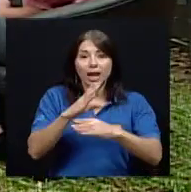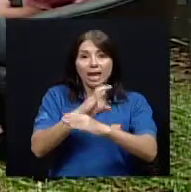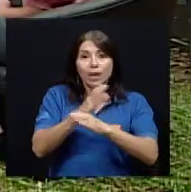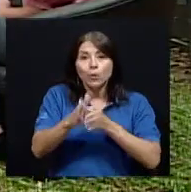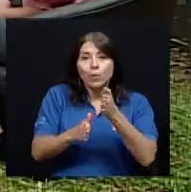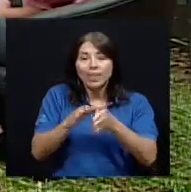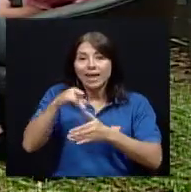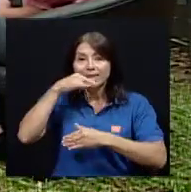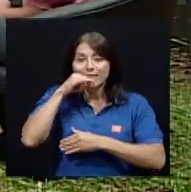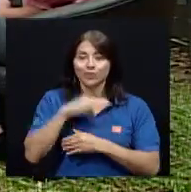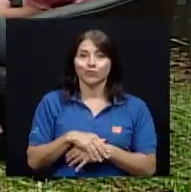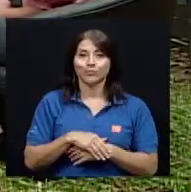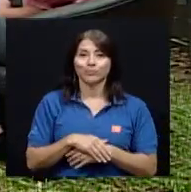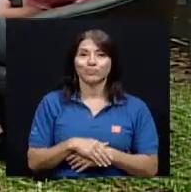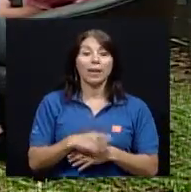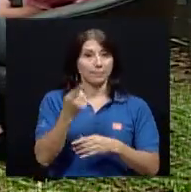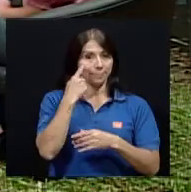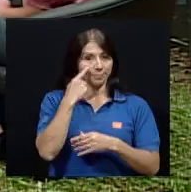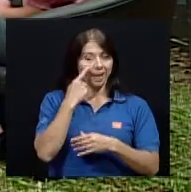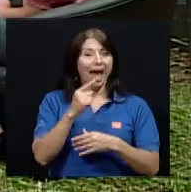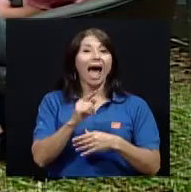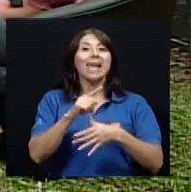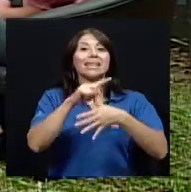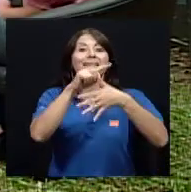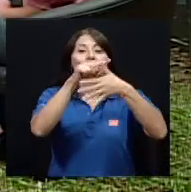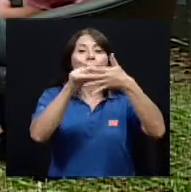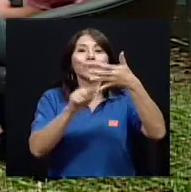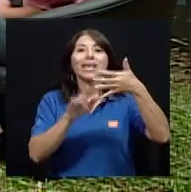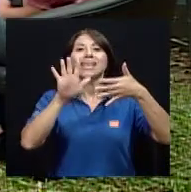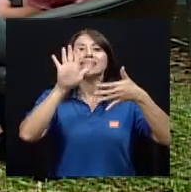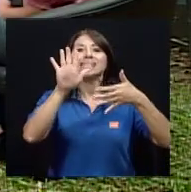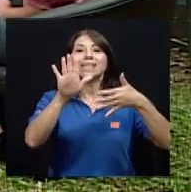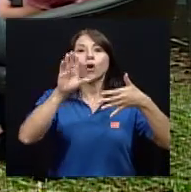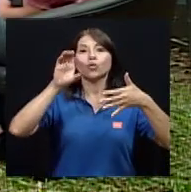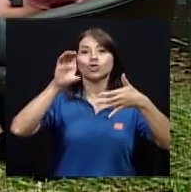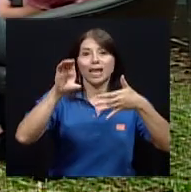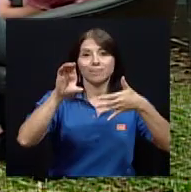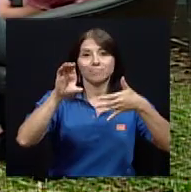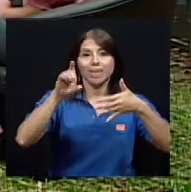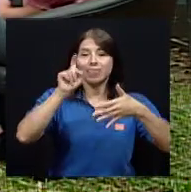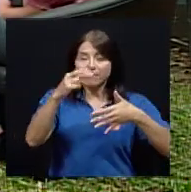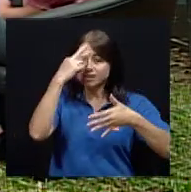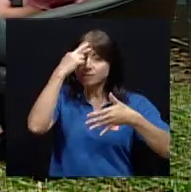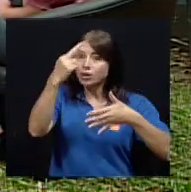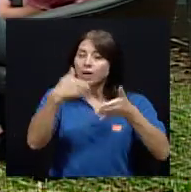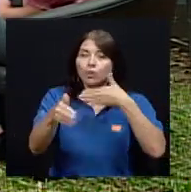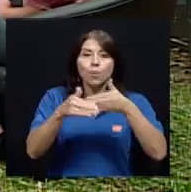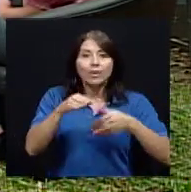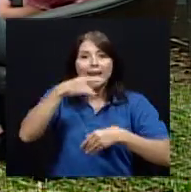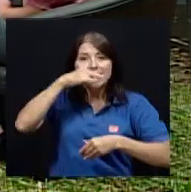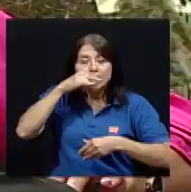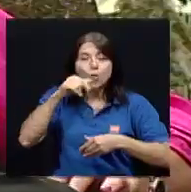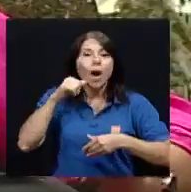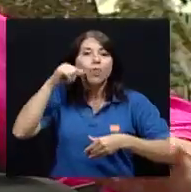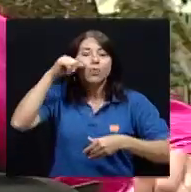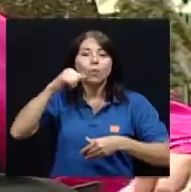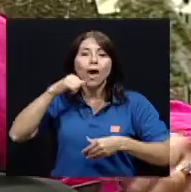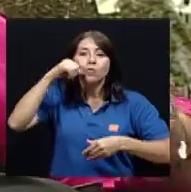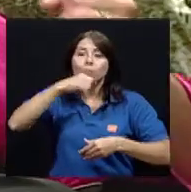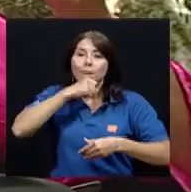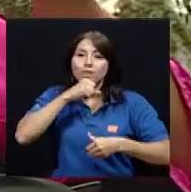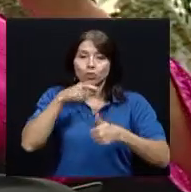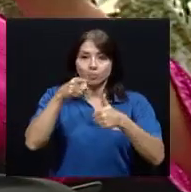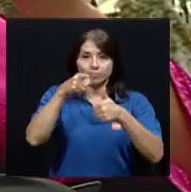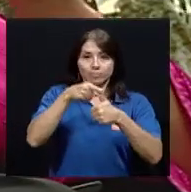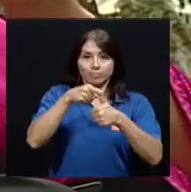lo que le llamamos nosotros las 5 c que deberíamos respetar en todo momento sea un niño un adulto un adulto mayor debemos